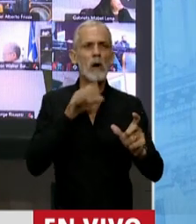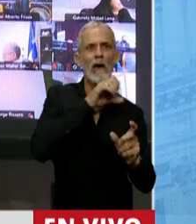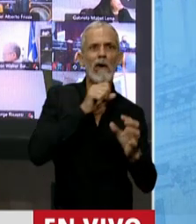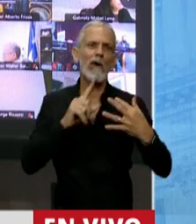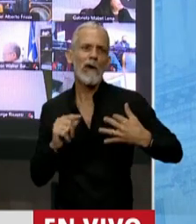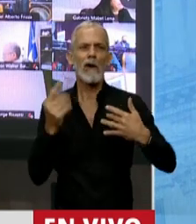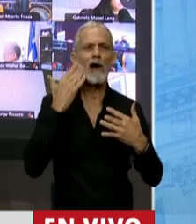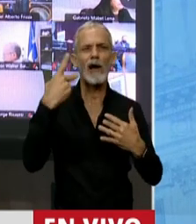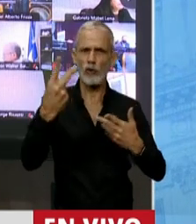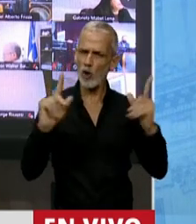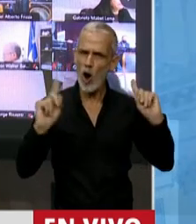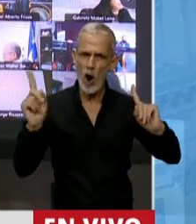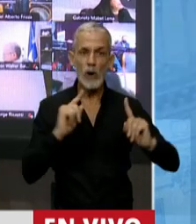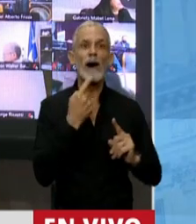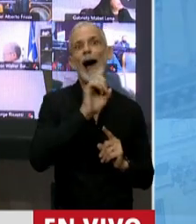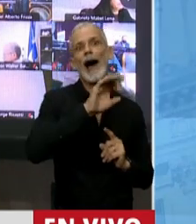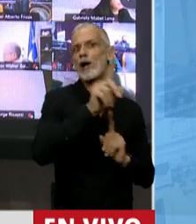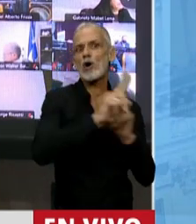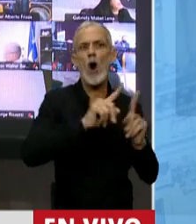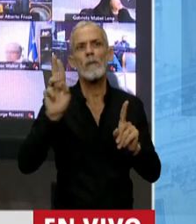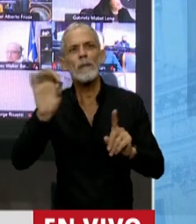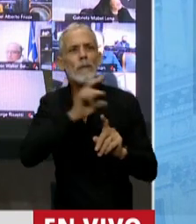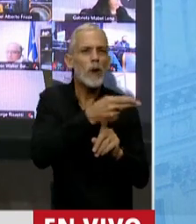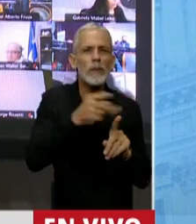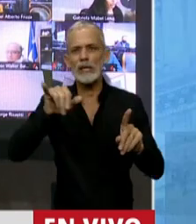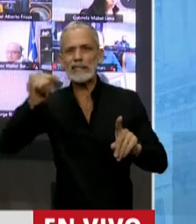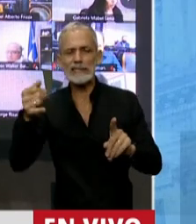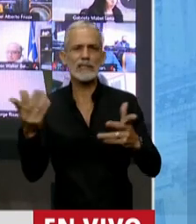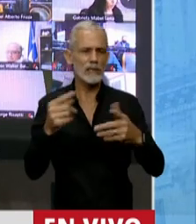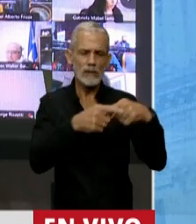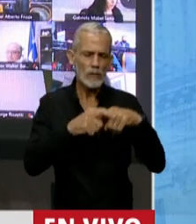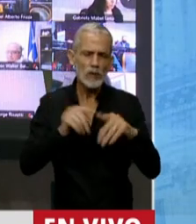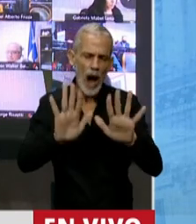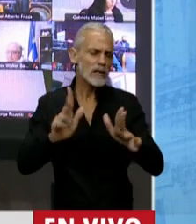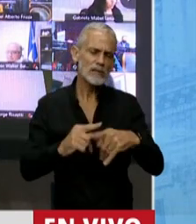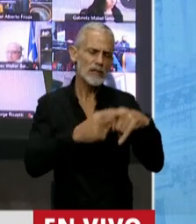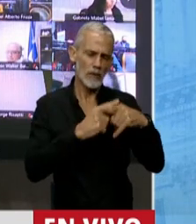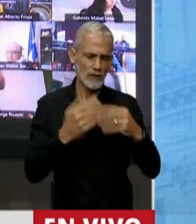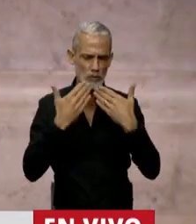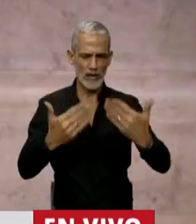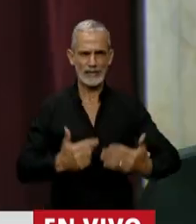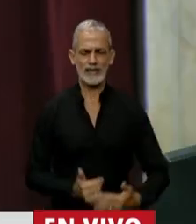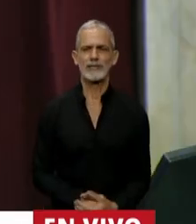tengamos doble rasero. No se puede nombrar a algunos y a otros no. Bienvenido al debate político. Gracias, Presidente.